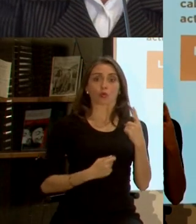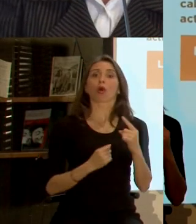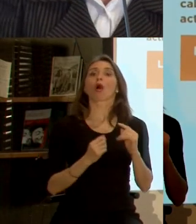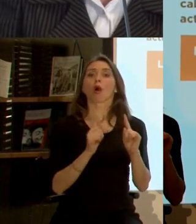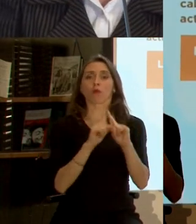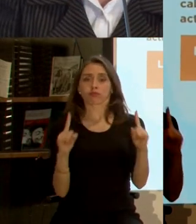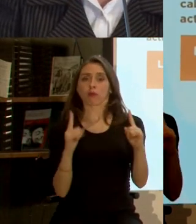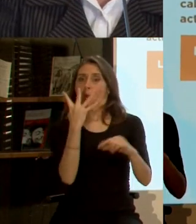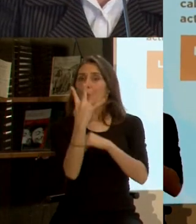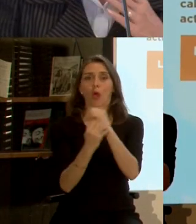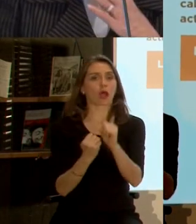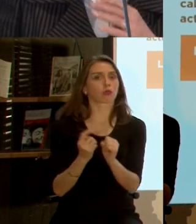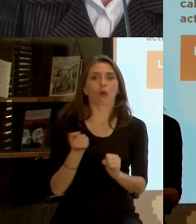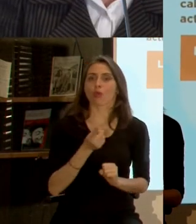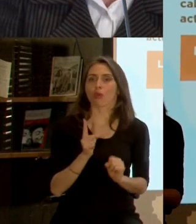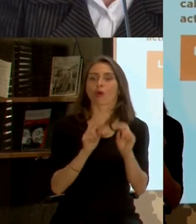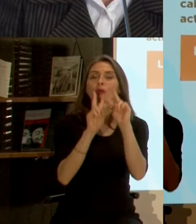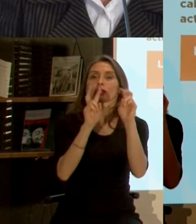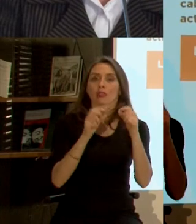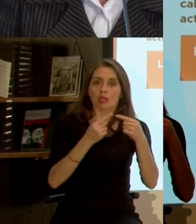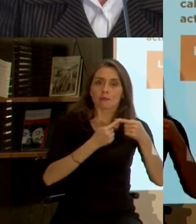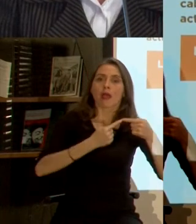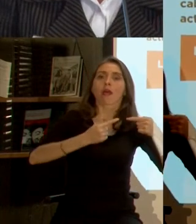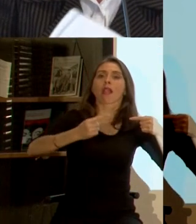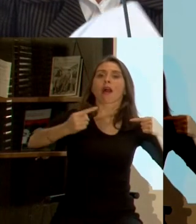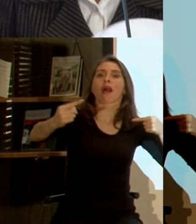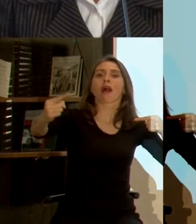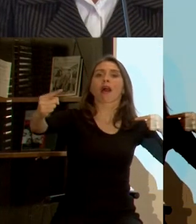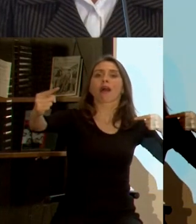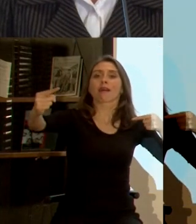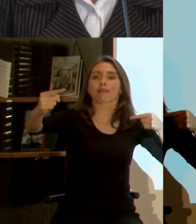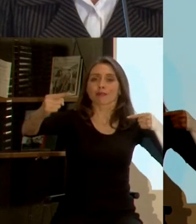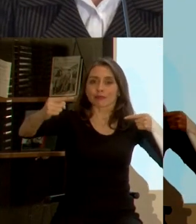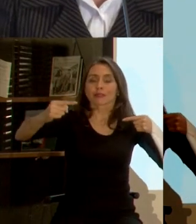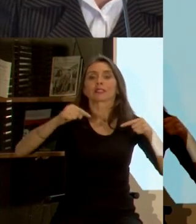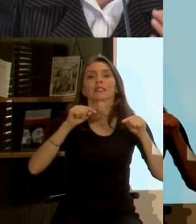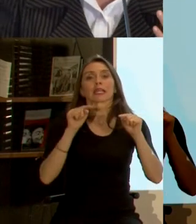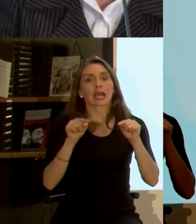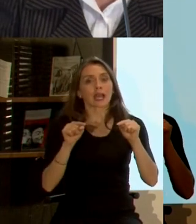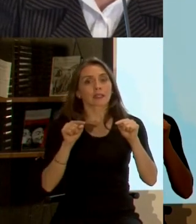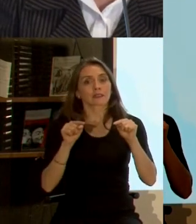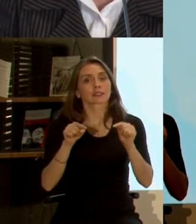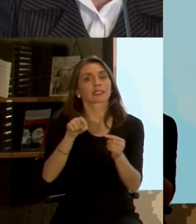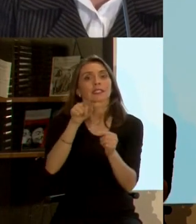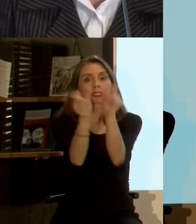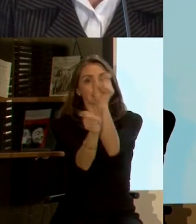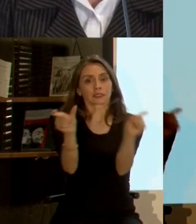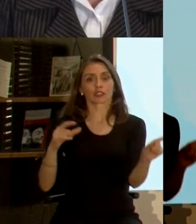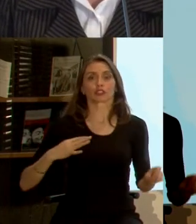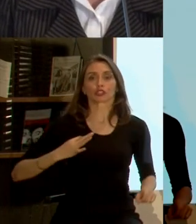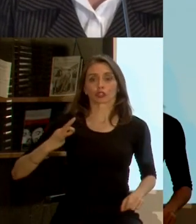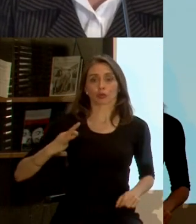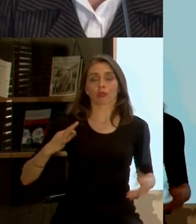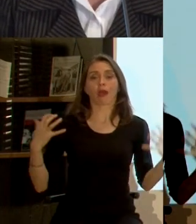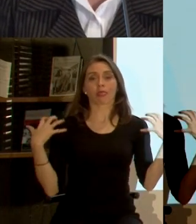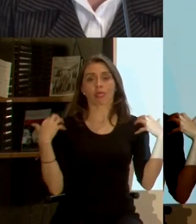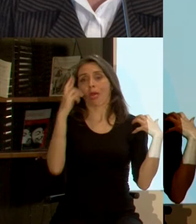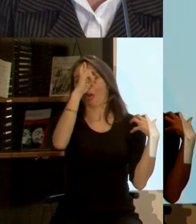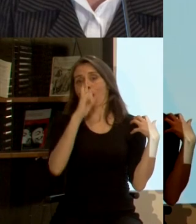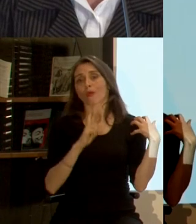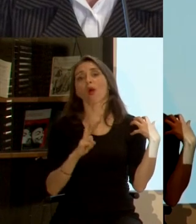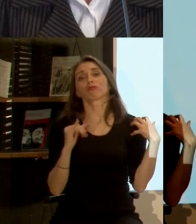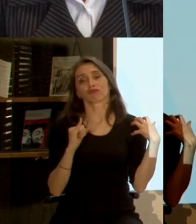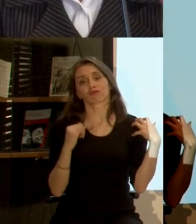es un tema de largo plazo en el cual se ve que la ciudadanía juega un papel muy